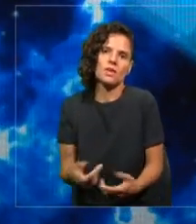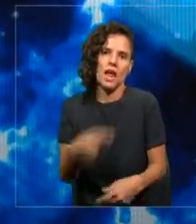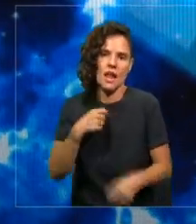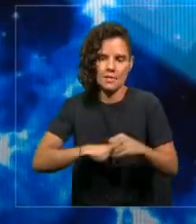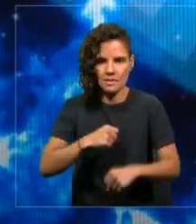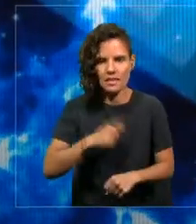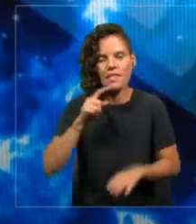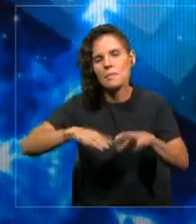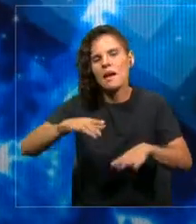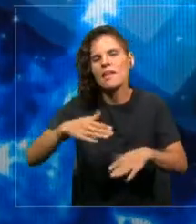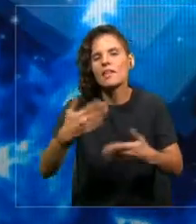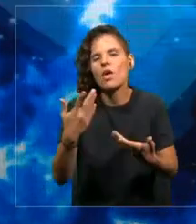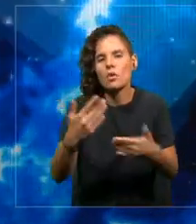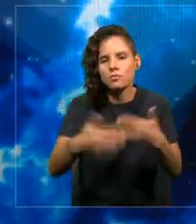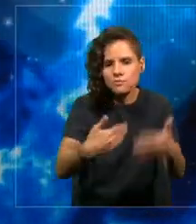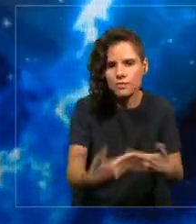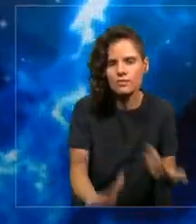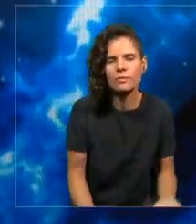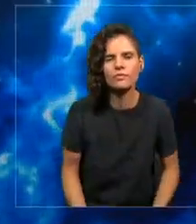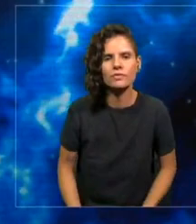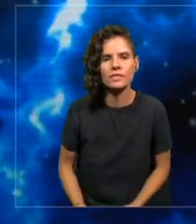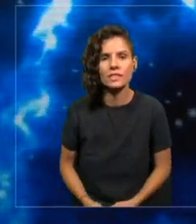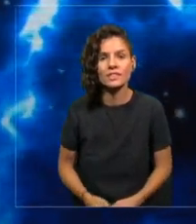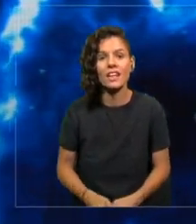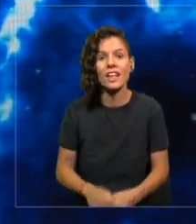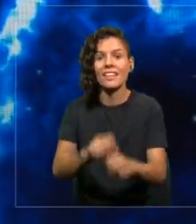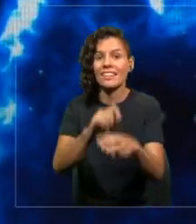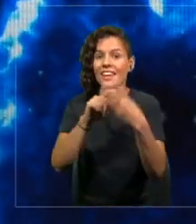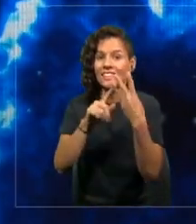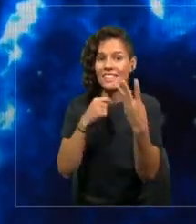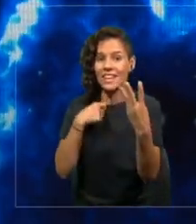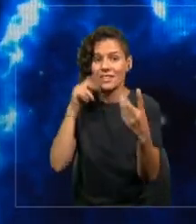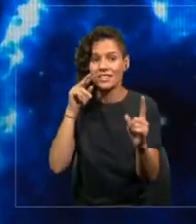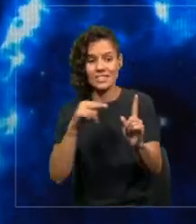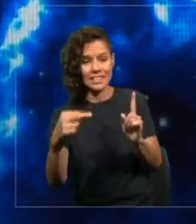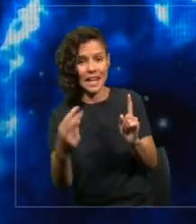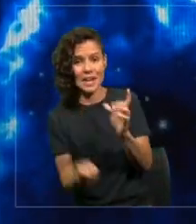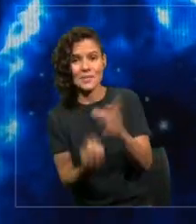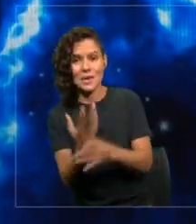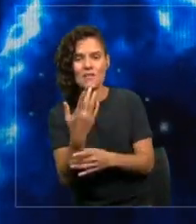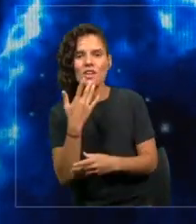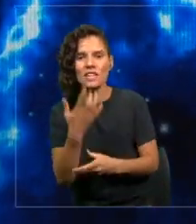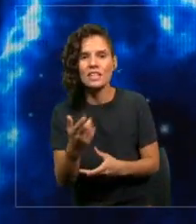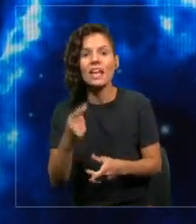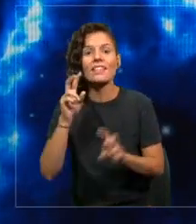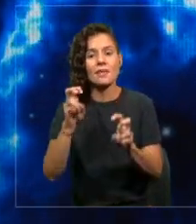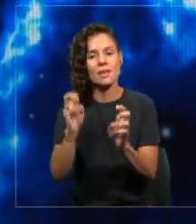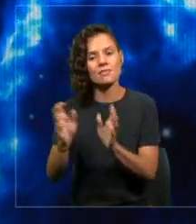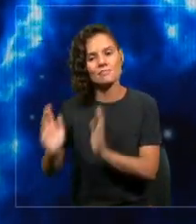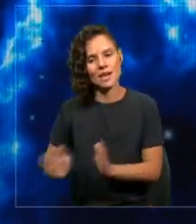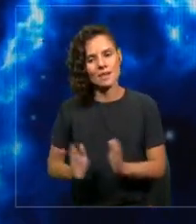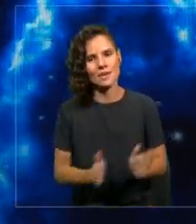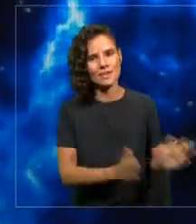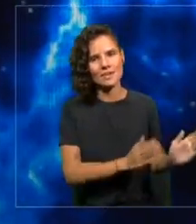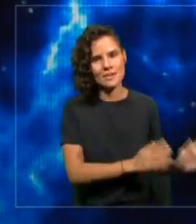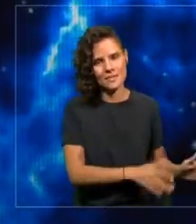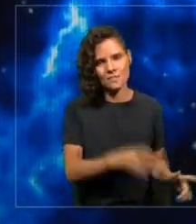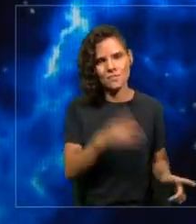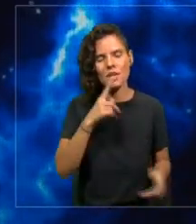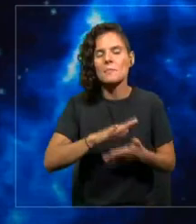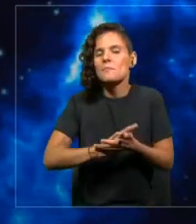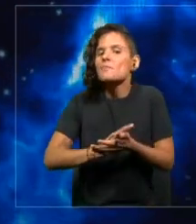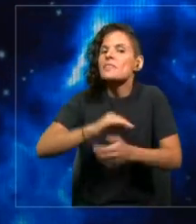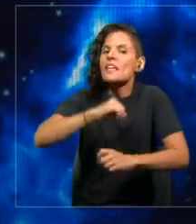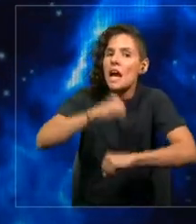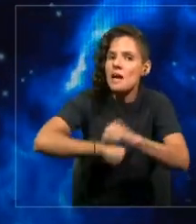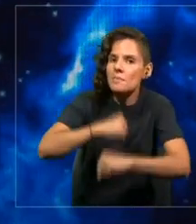El tercer paradigma que tenemos que cambiar es el paradigma de la secuencia. Las empresas de alguna manera